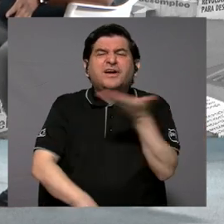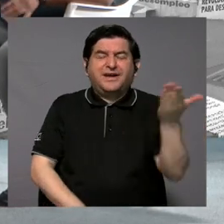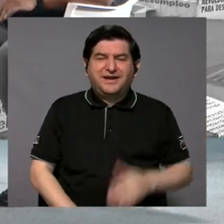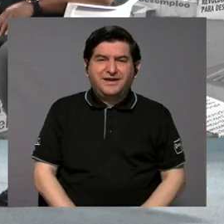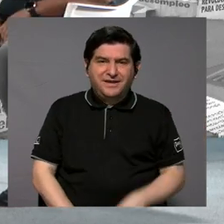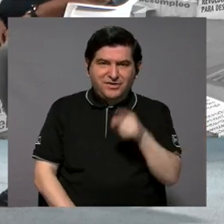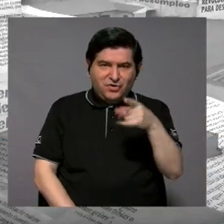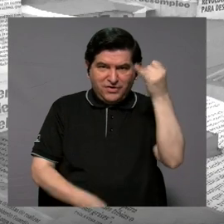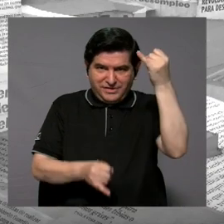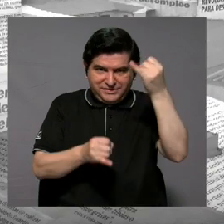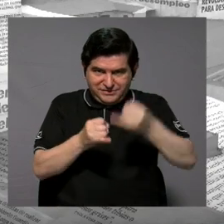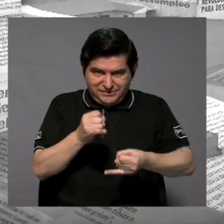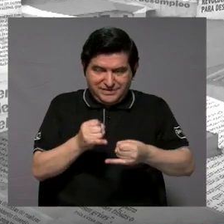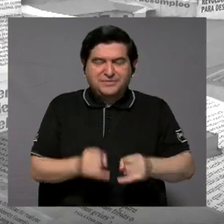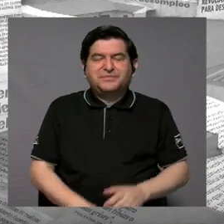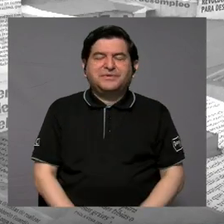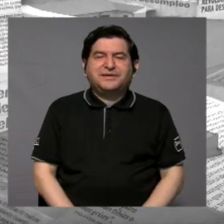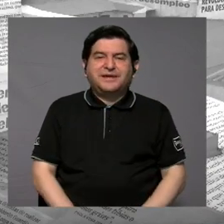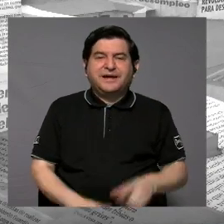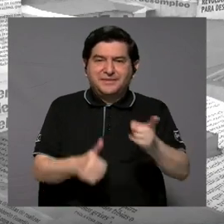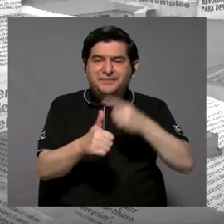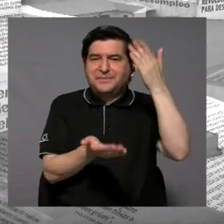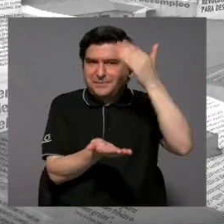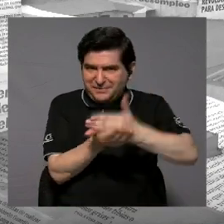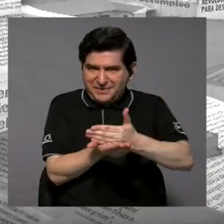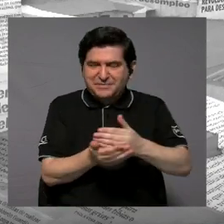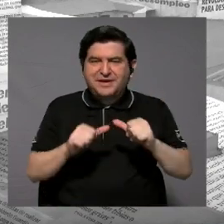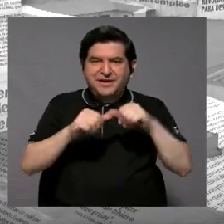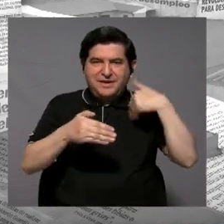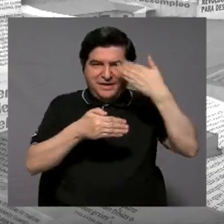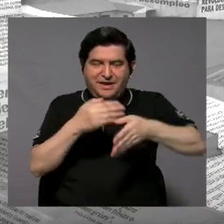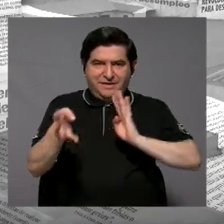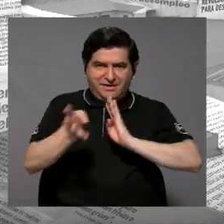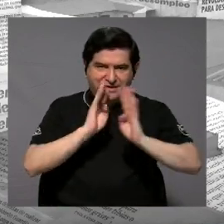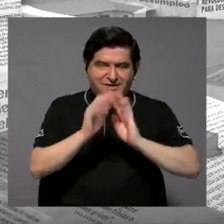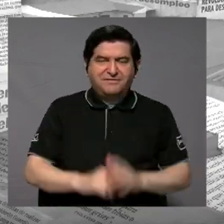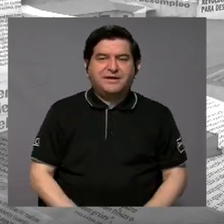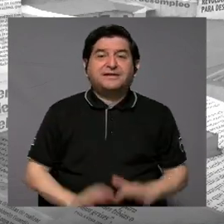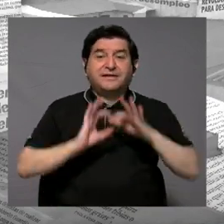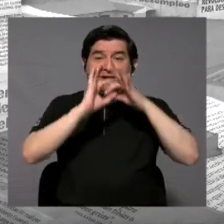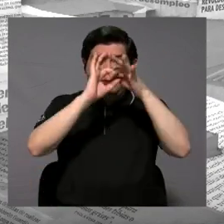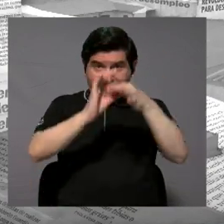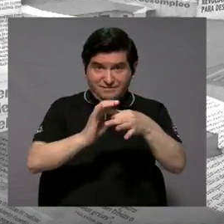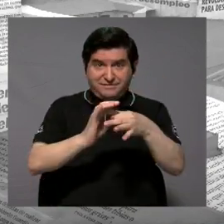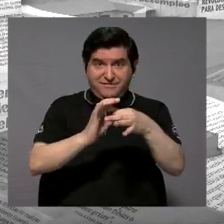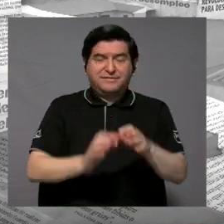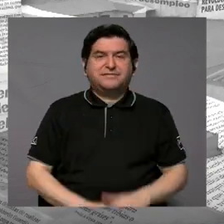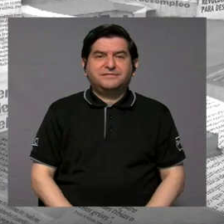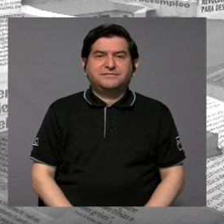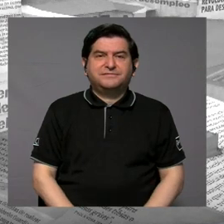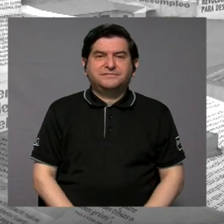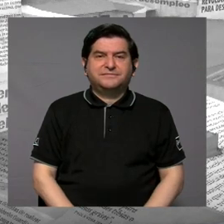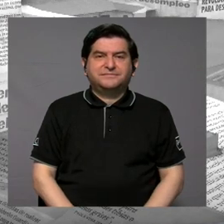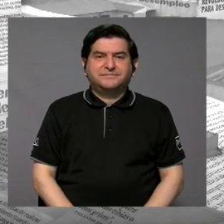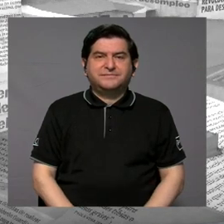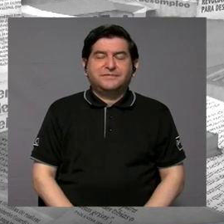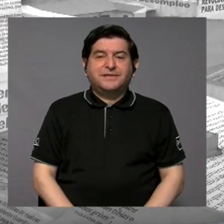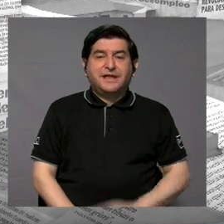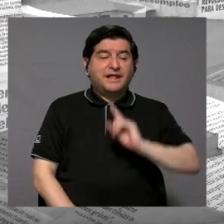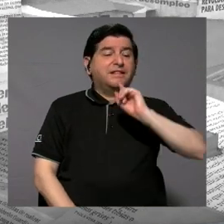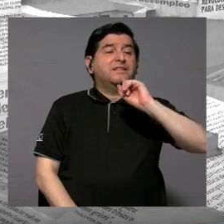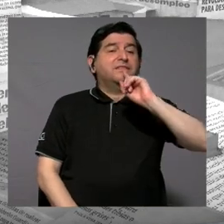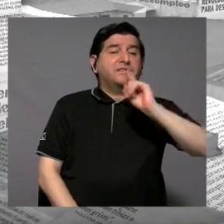Con eso nos vamos a quedar, vamos a hacer una pausa, y enseguida continuamos hablando sobre las, el